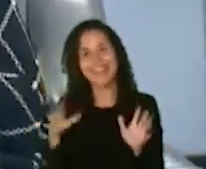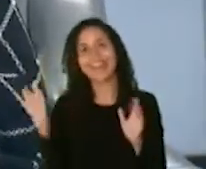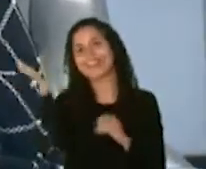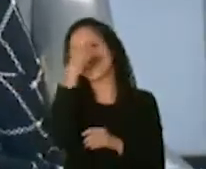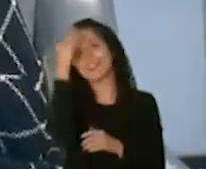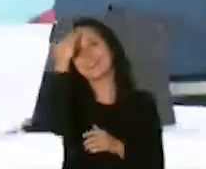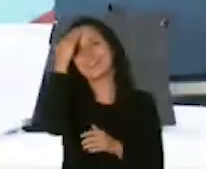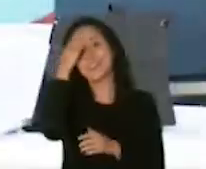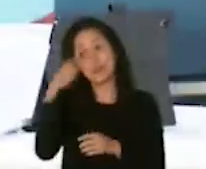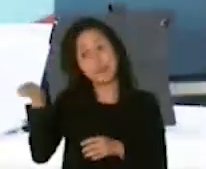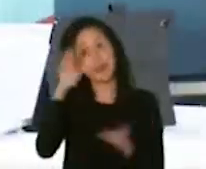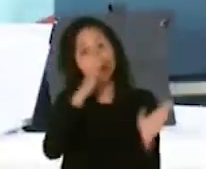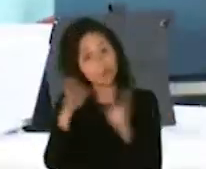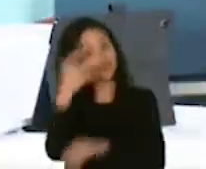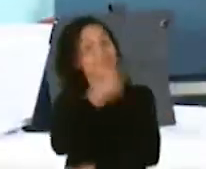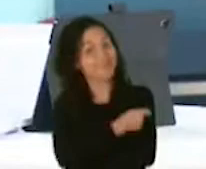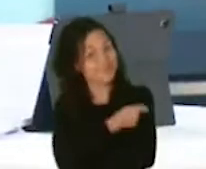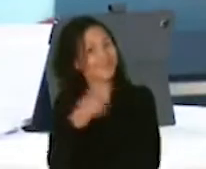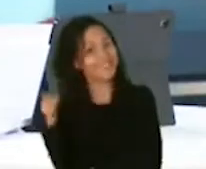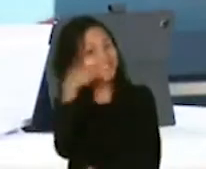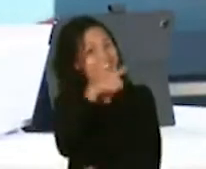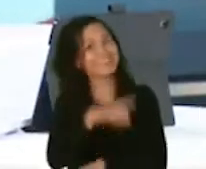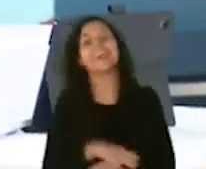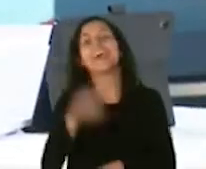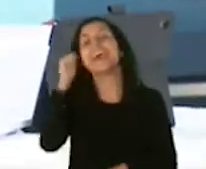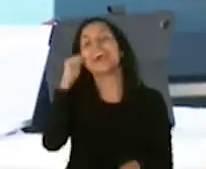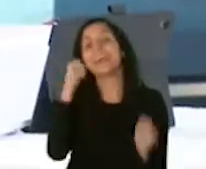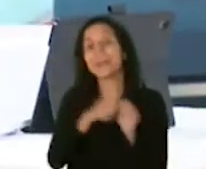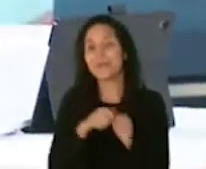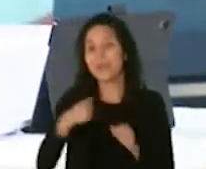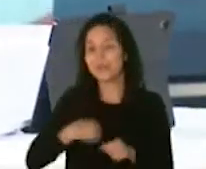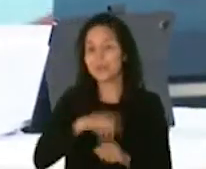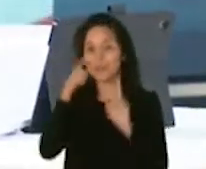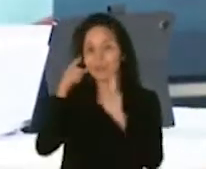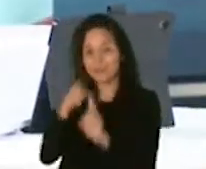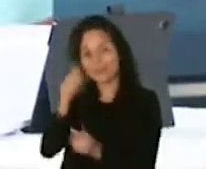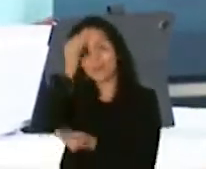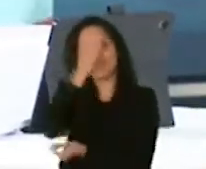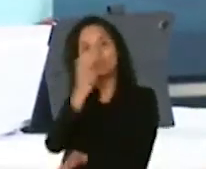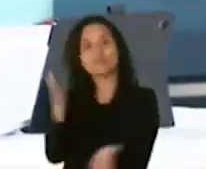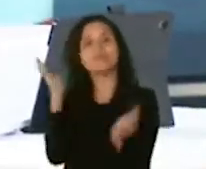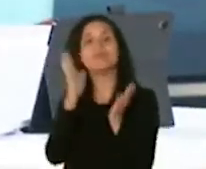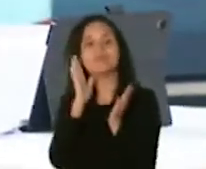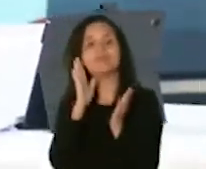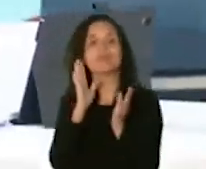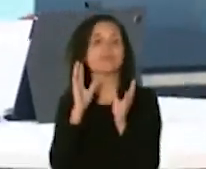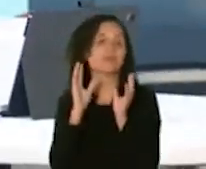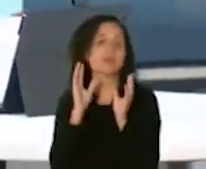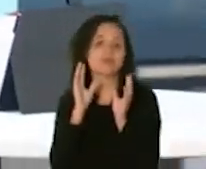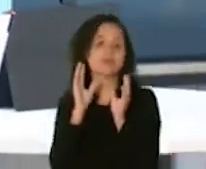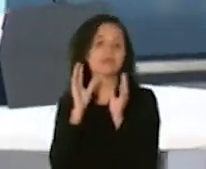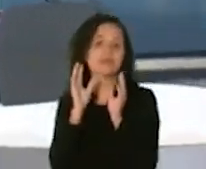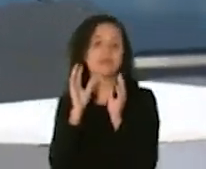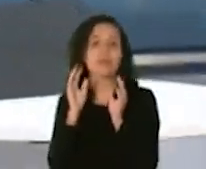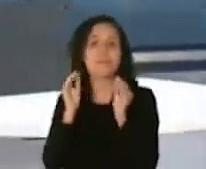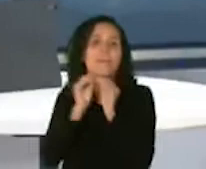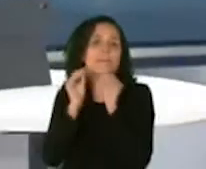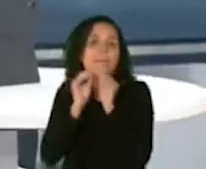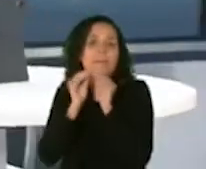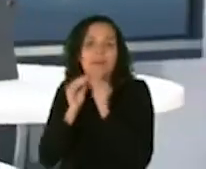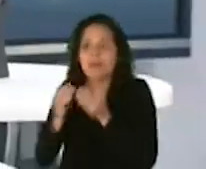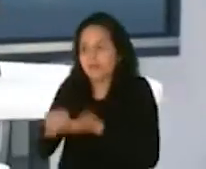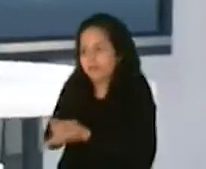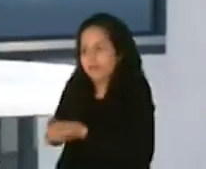ya se pueden ir preparando muchísimas gracias recuerde que nuestra función es traerles información más reciente para que usted pueda tomar una